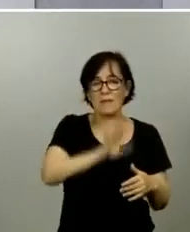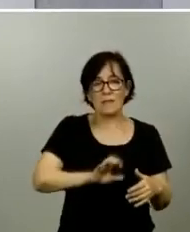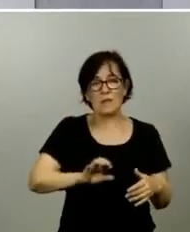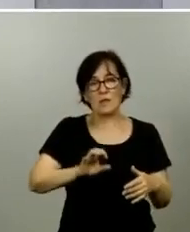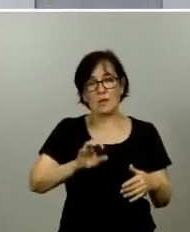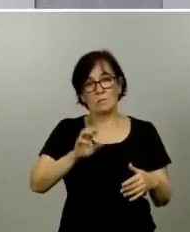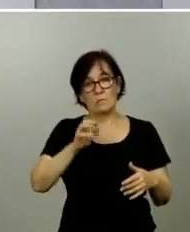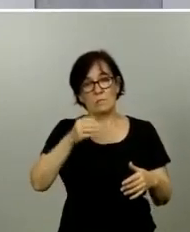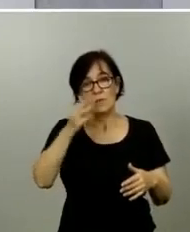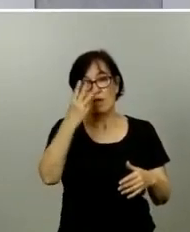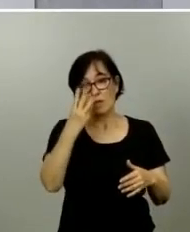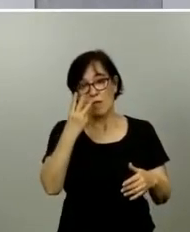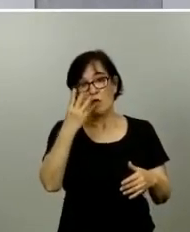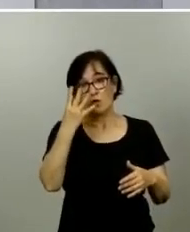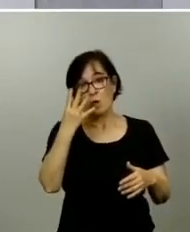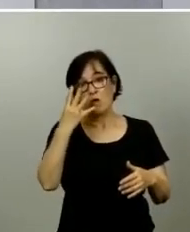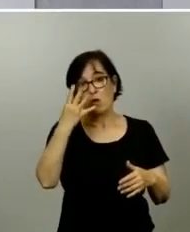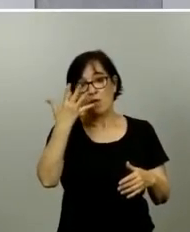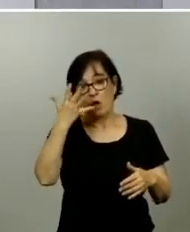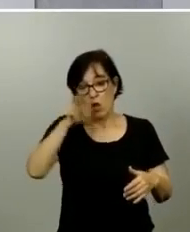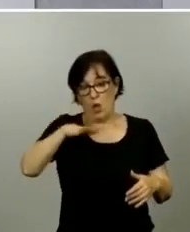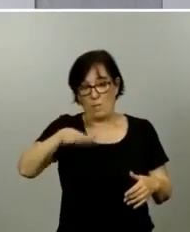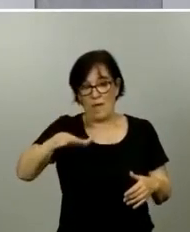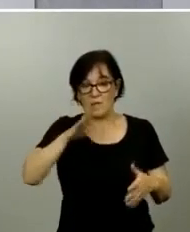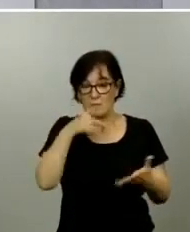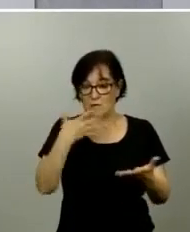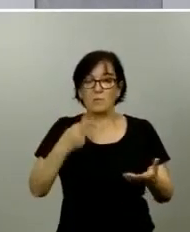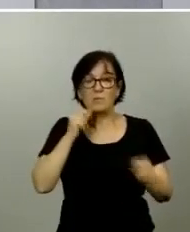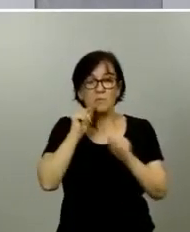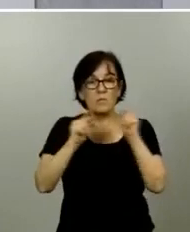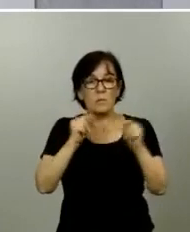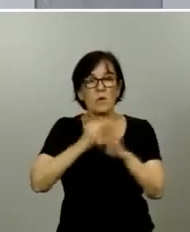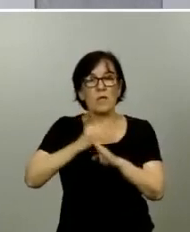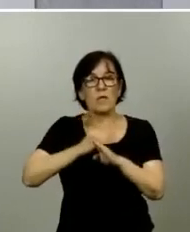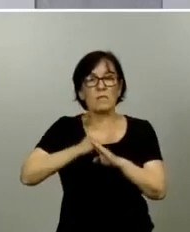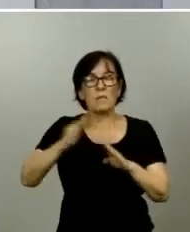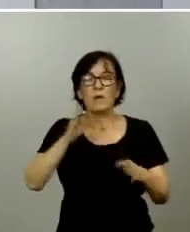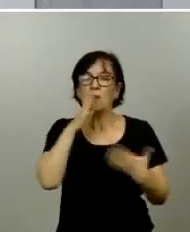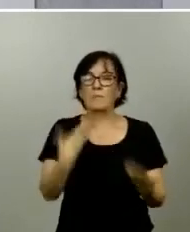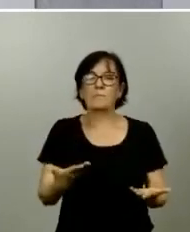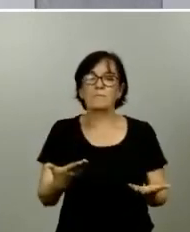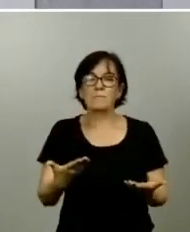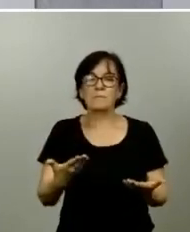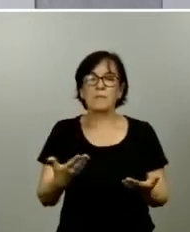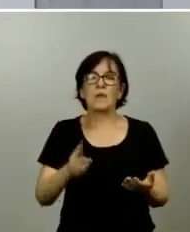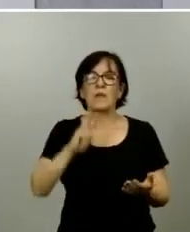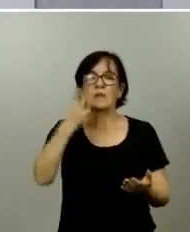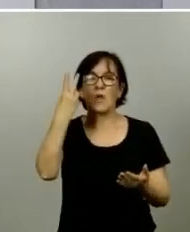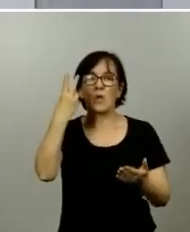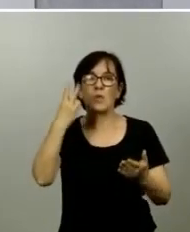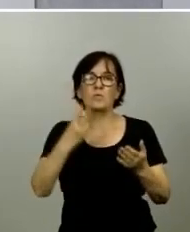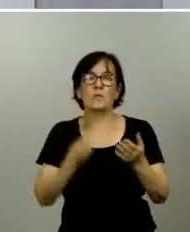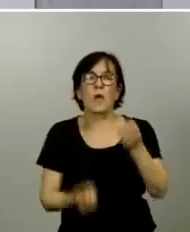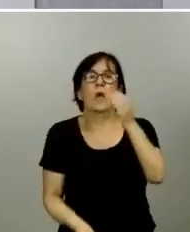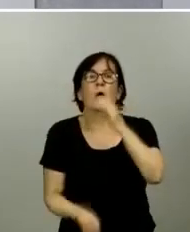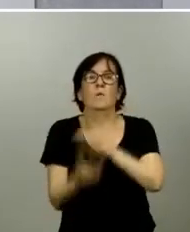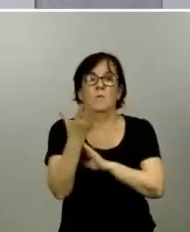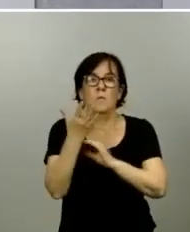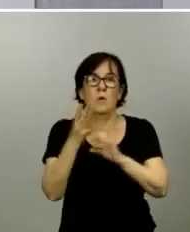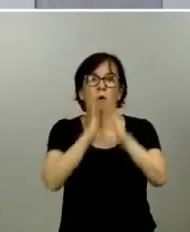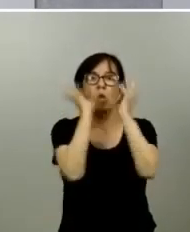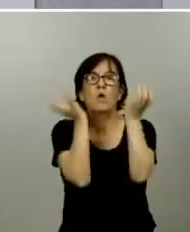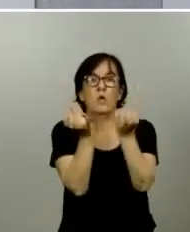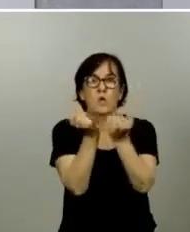5 meses que tengan un nivel de transmisión suficientemente alto la probabilidad de una segunda onda epidémica a nivel global sería